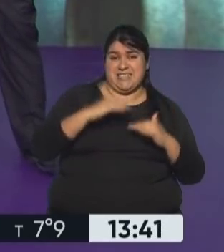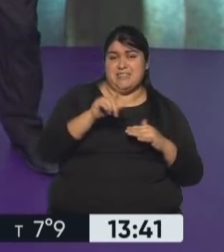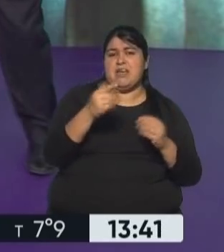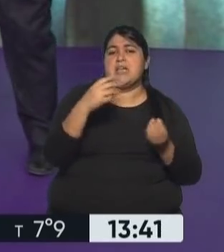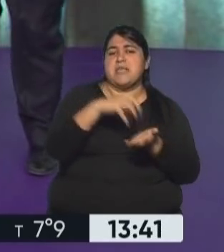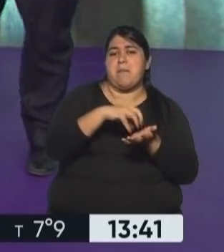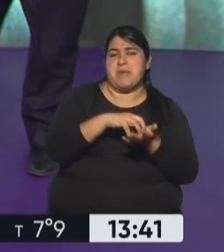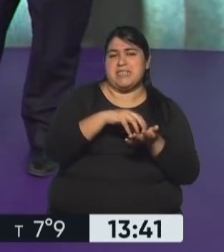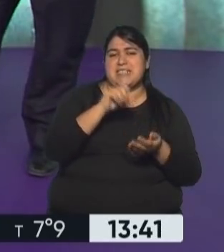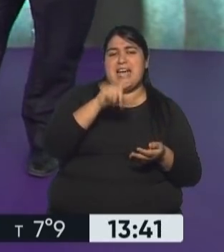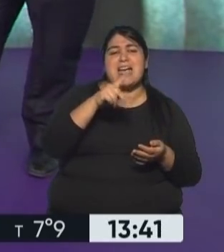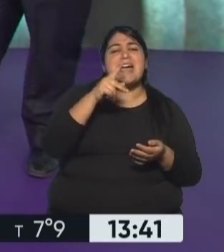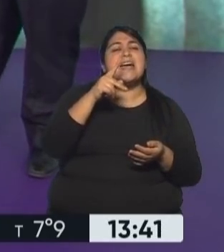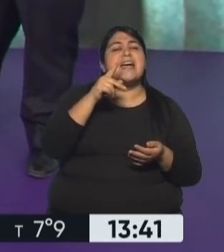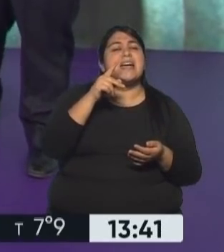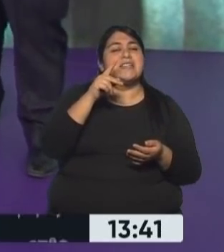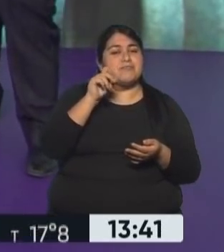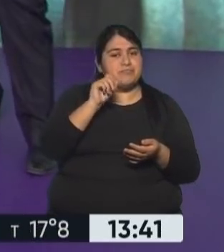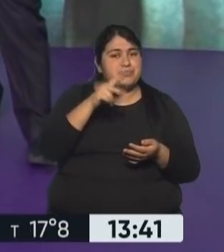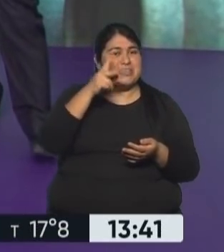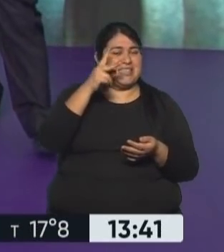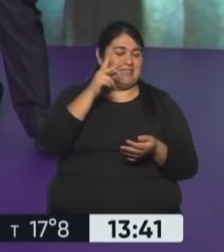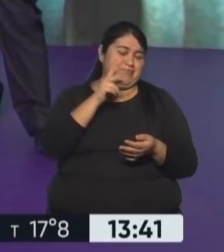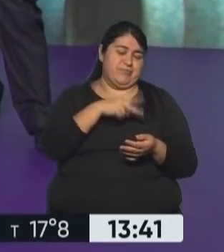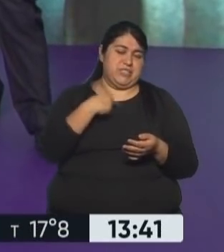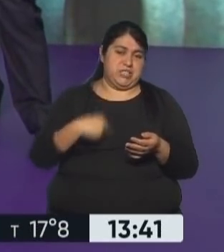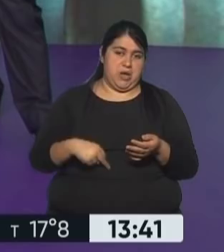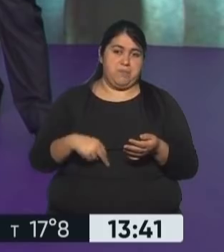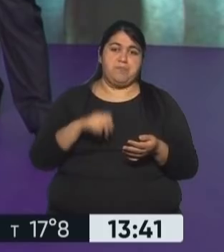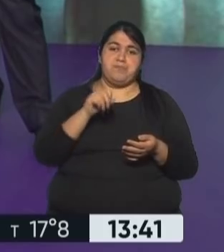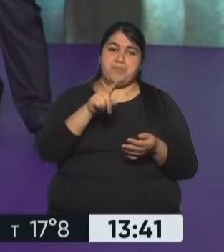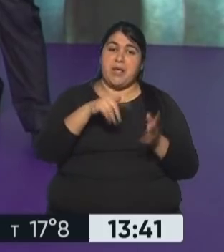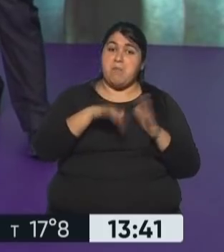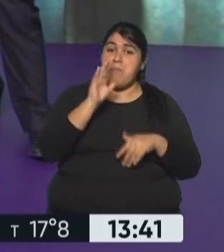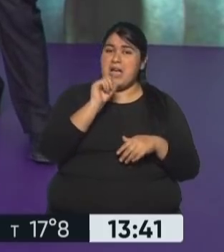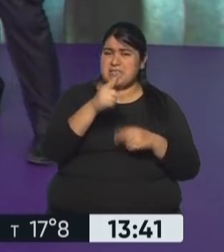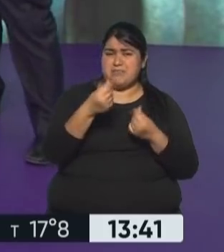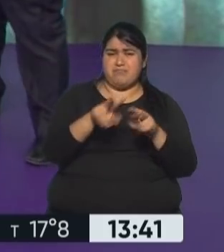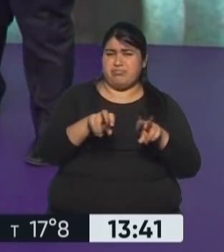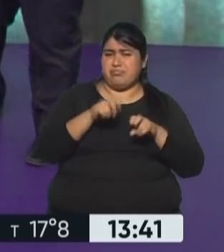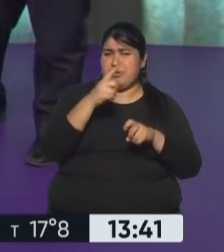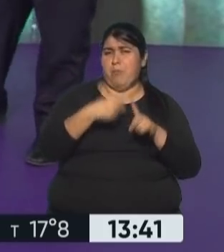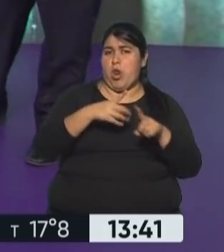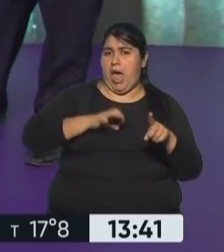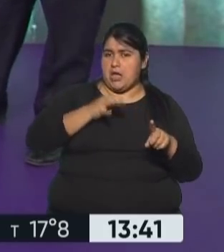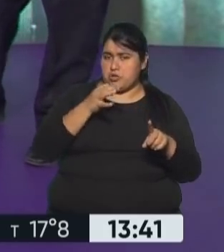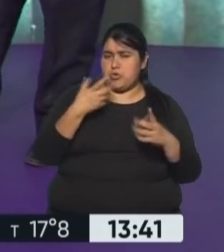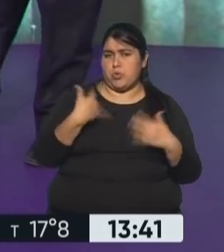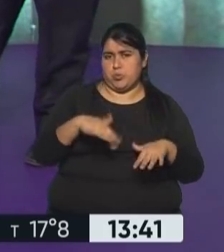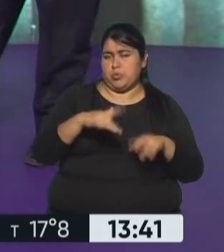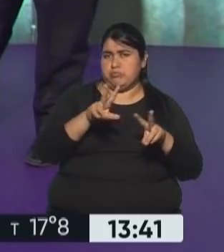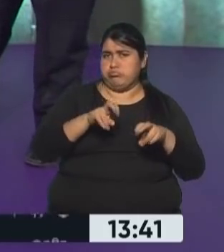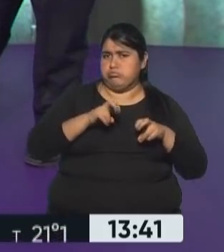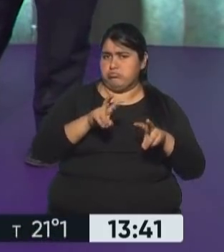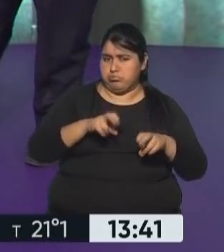tenemos, revisando las tres principales empresas, estos son los volúmenes de facturación anual importantes, como estamos viendo.